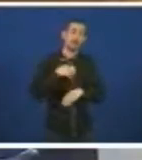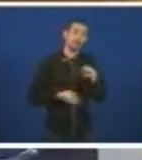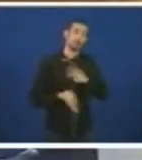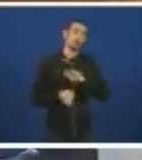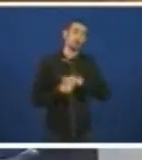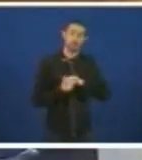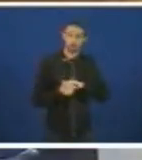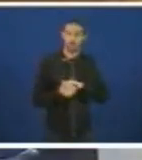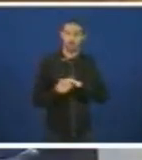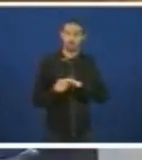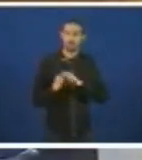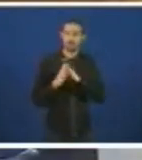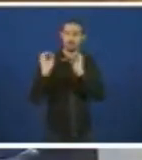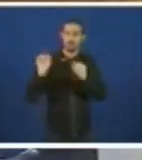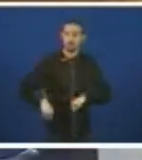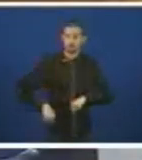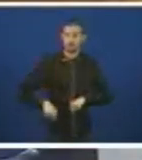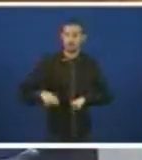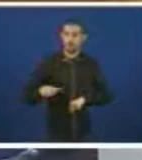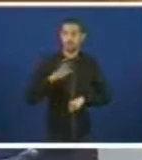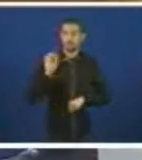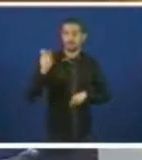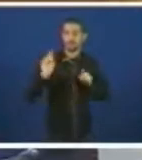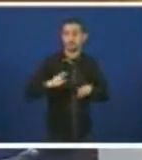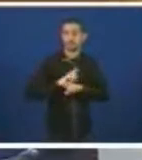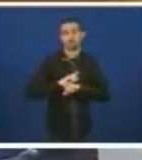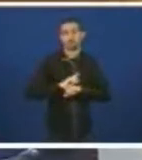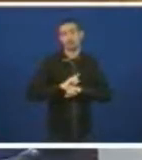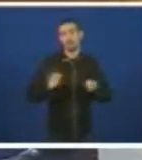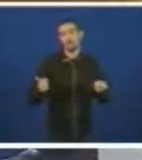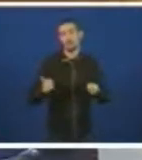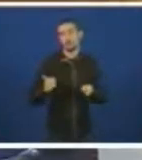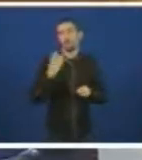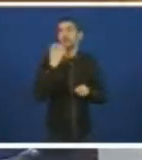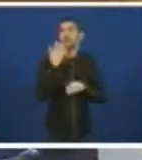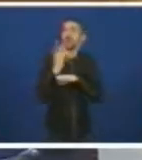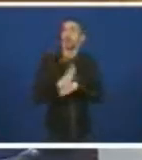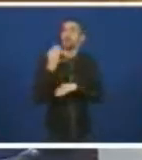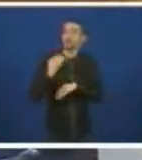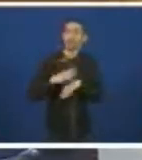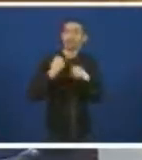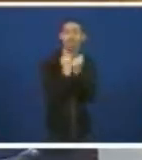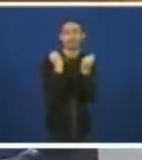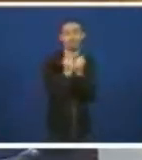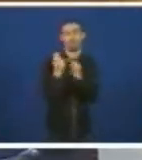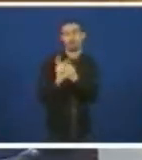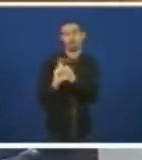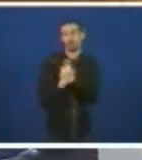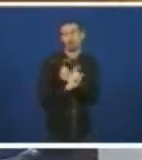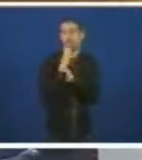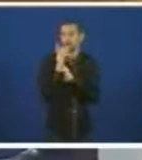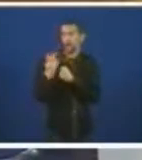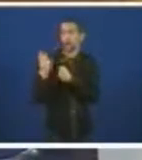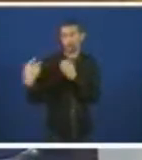convenio que asinou o acordo que asinou Povisa e, dende logo, non son ningún exemplo da asistencia. Por iso entendemos que é necesario que nos